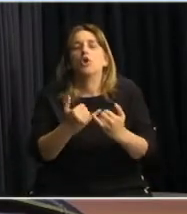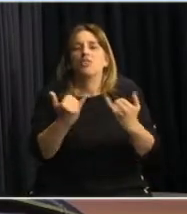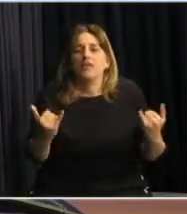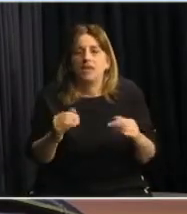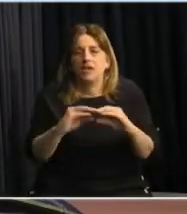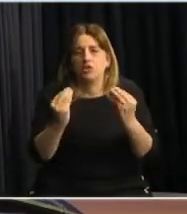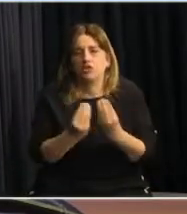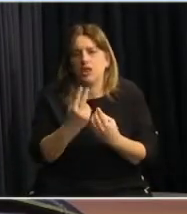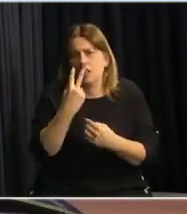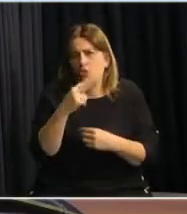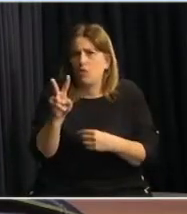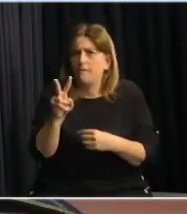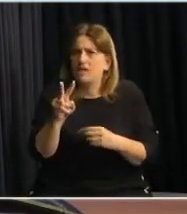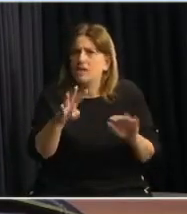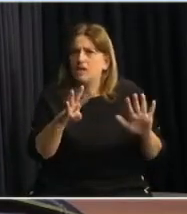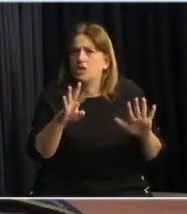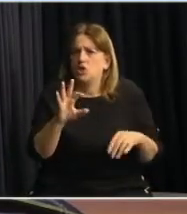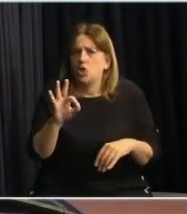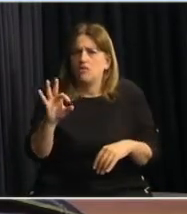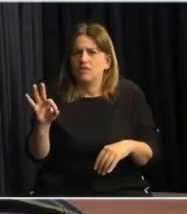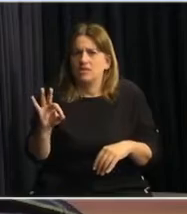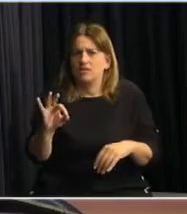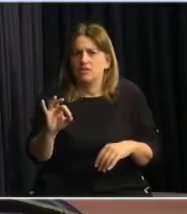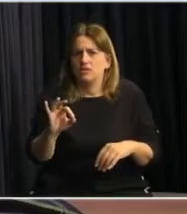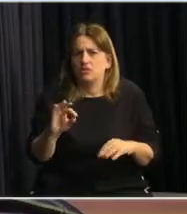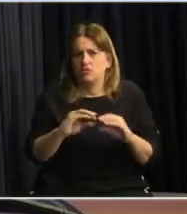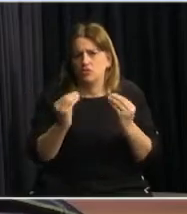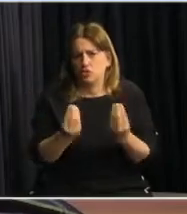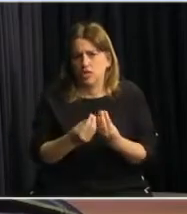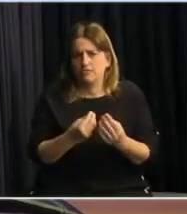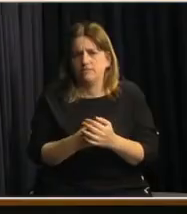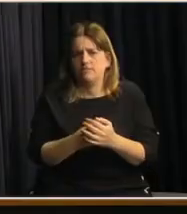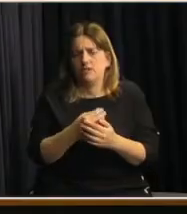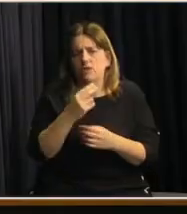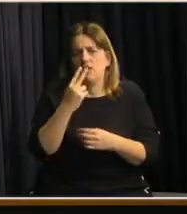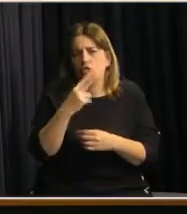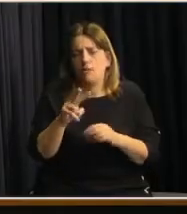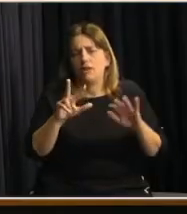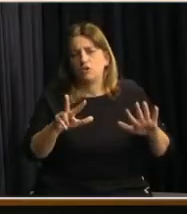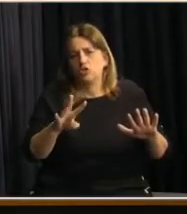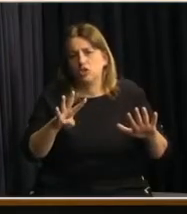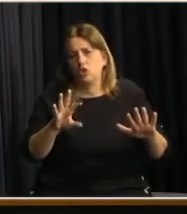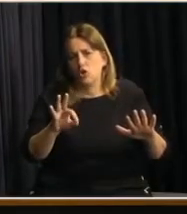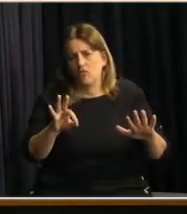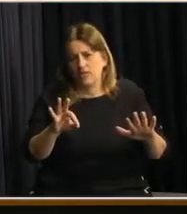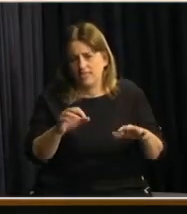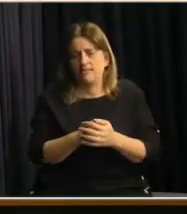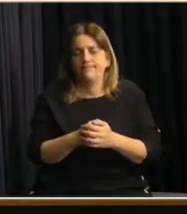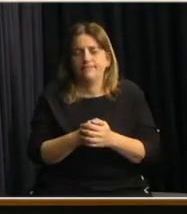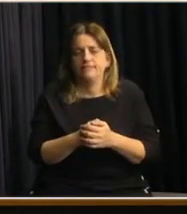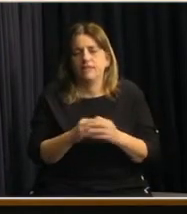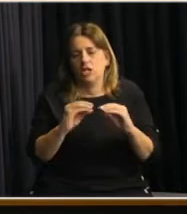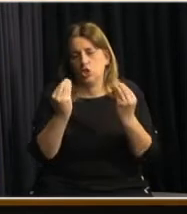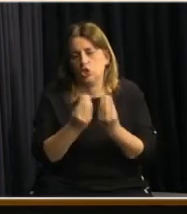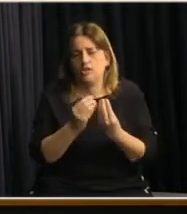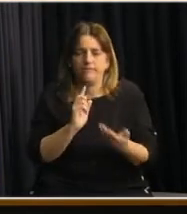lo que nos lleva a 2.900 en todo el periodo, ¿no? 2.890. 2.890, precisamente, me